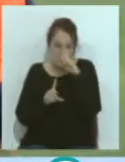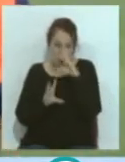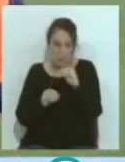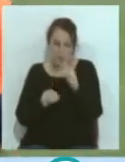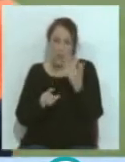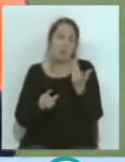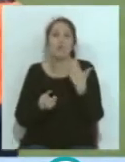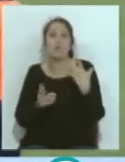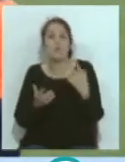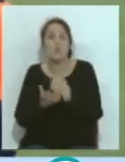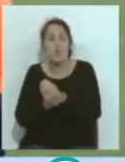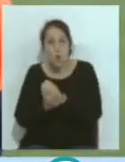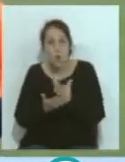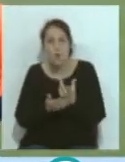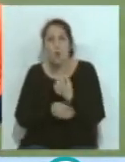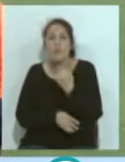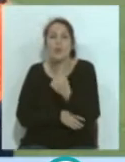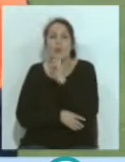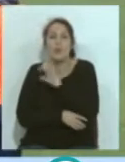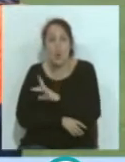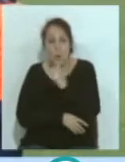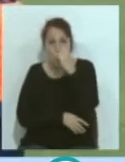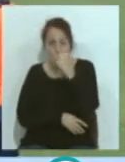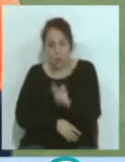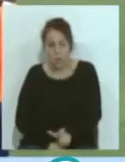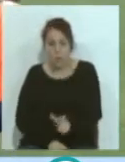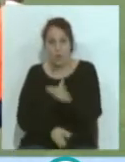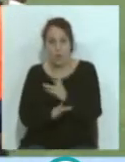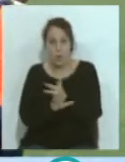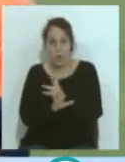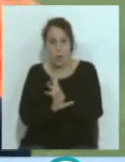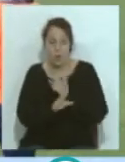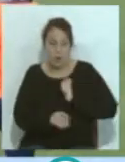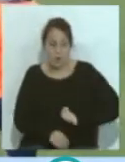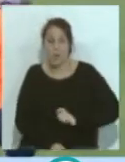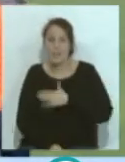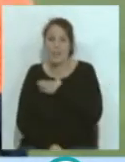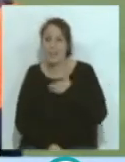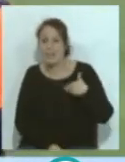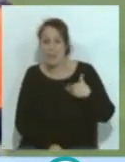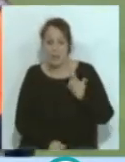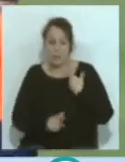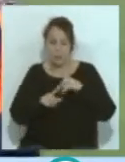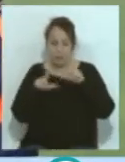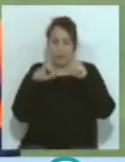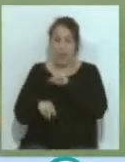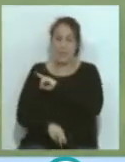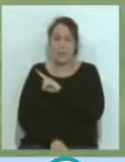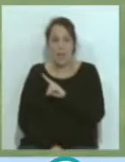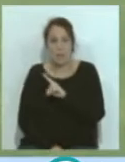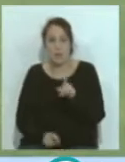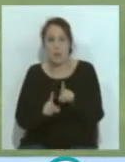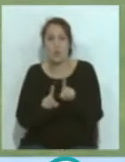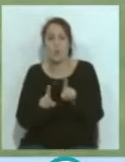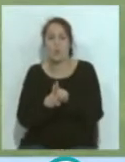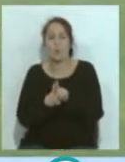soliviantado por un jugador que quiere erigirse como capitán, como el